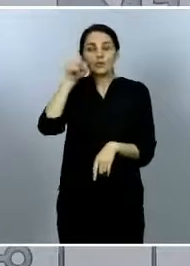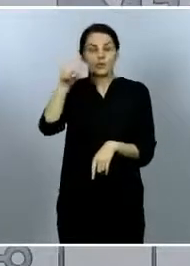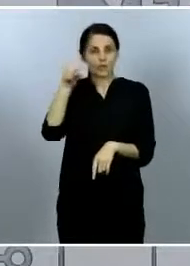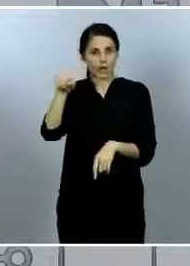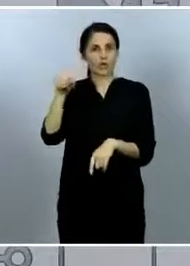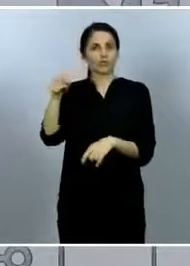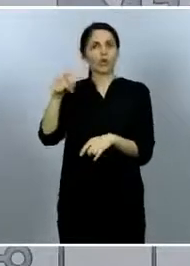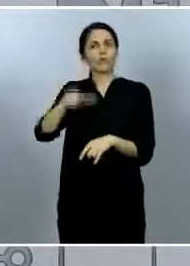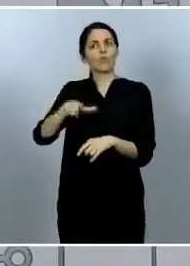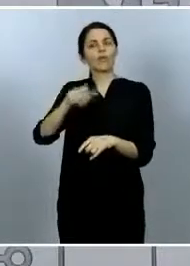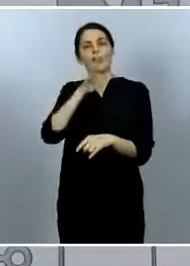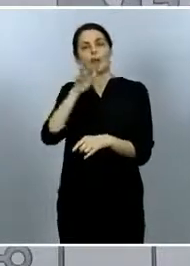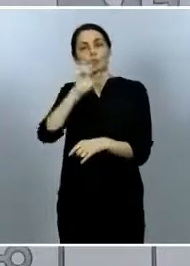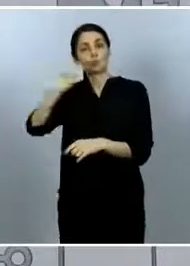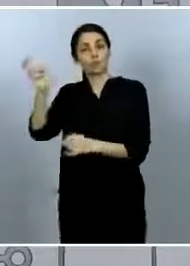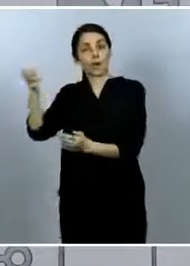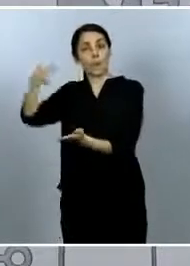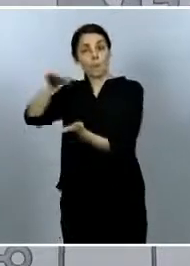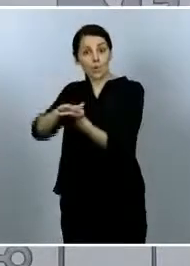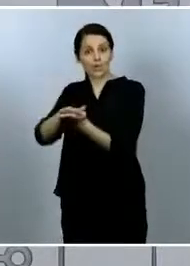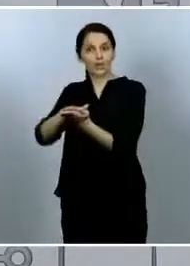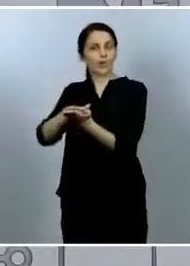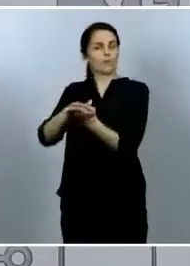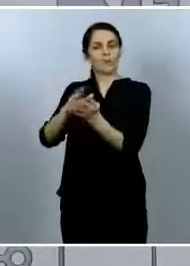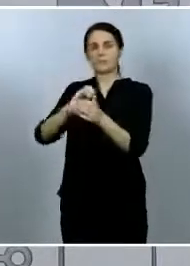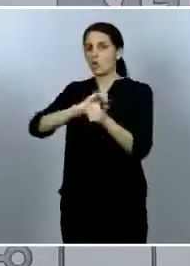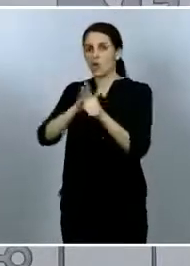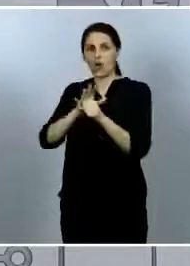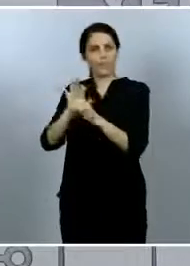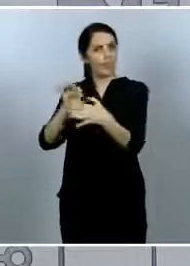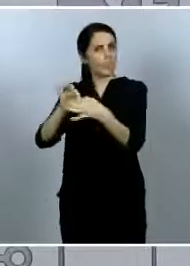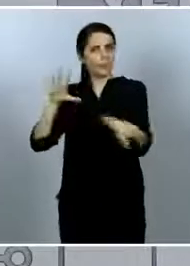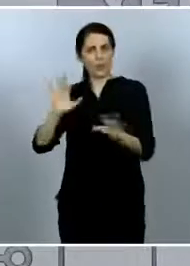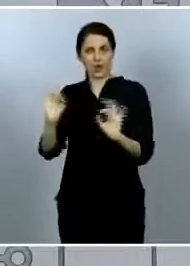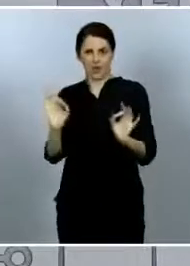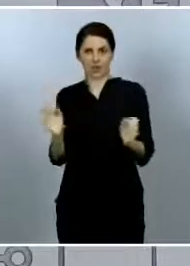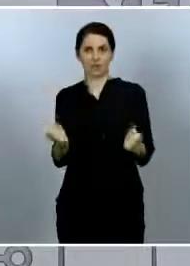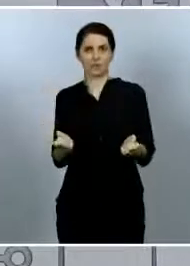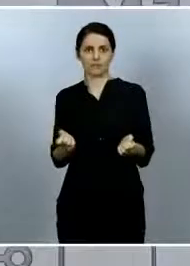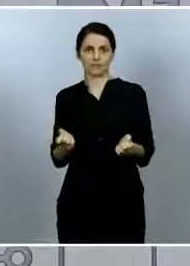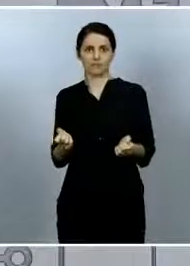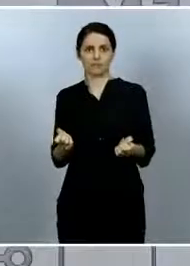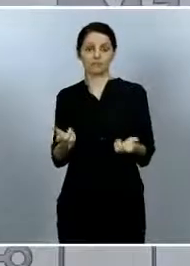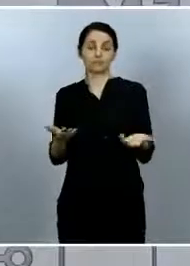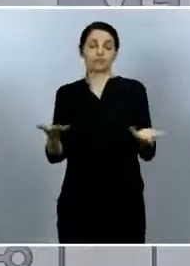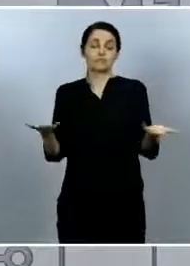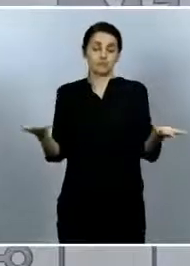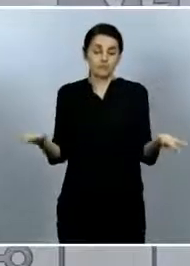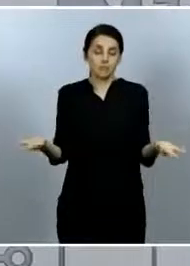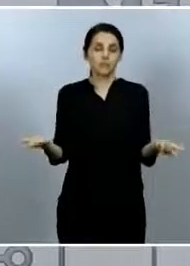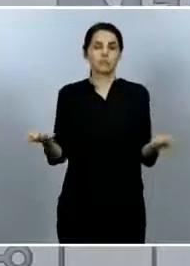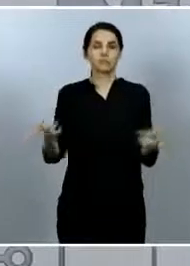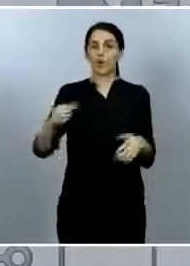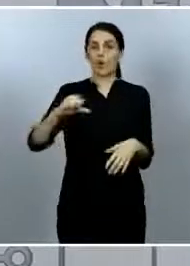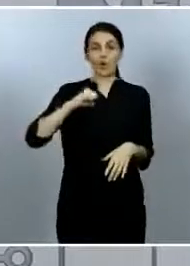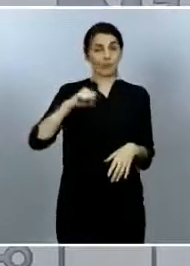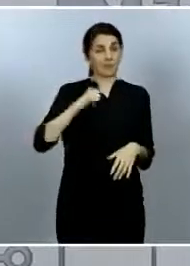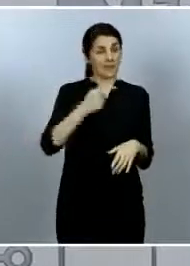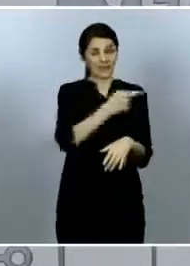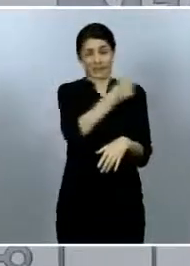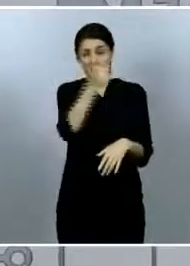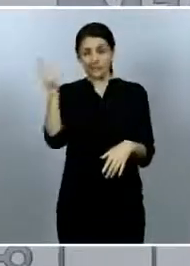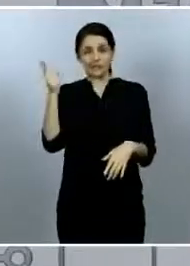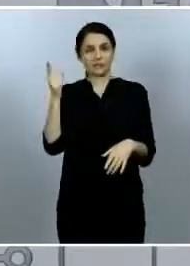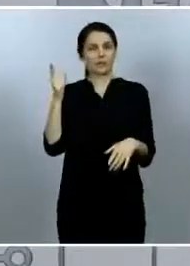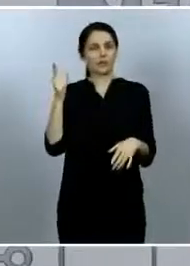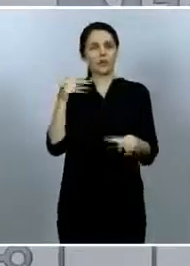coronavirus y que han sido un exceso de función por múltiples razones. Hemos tenido los hospitales dedicados casi al 100% no